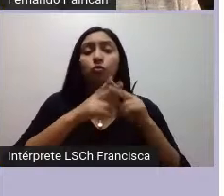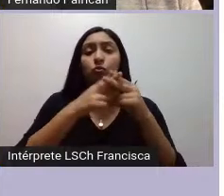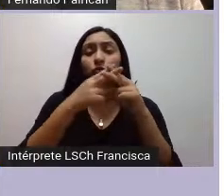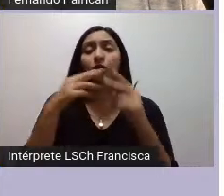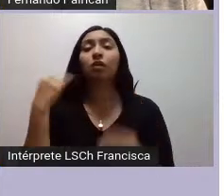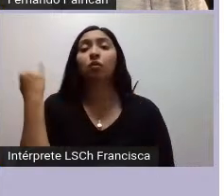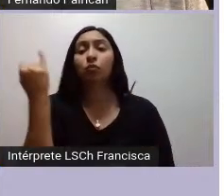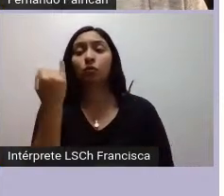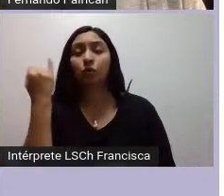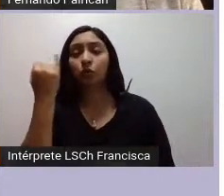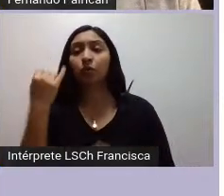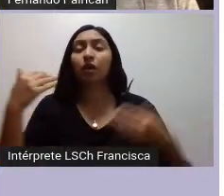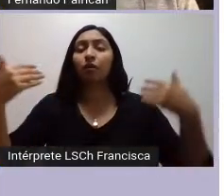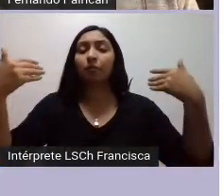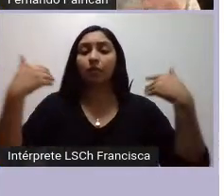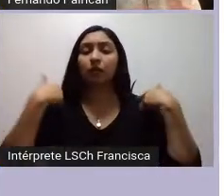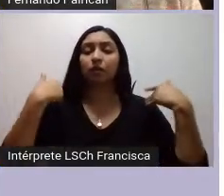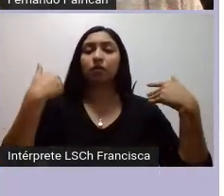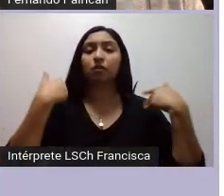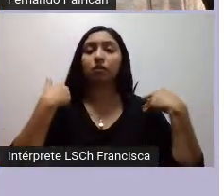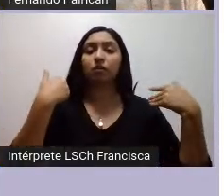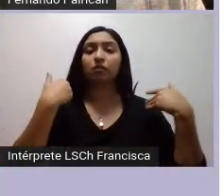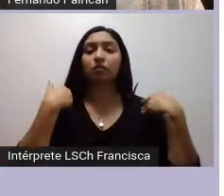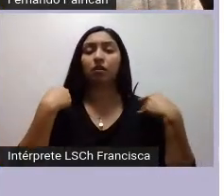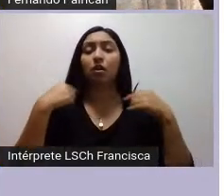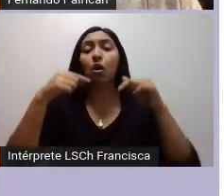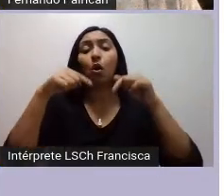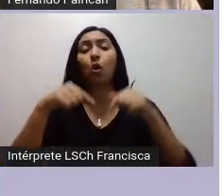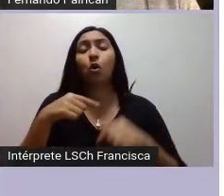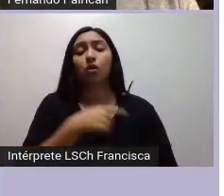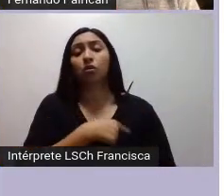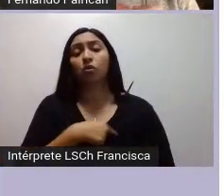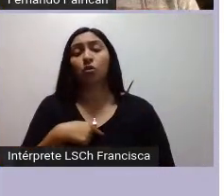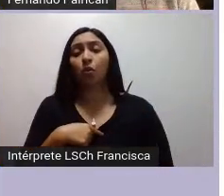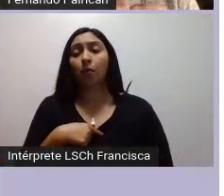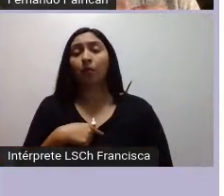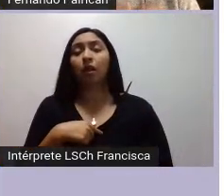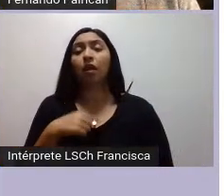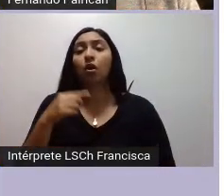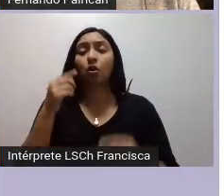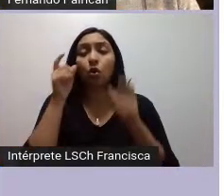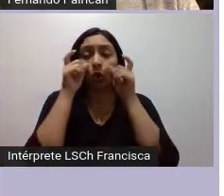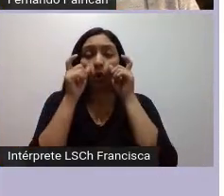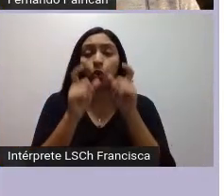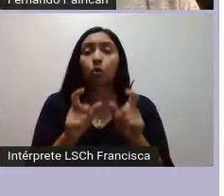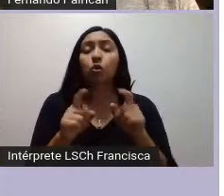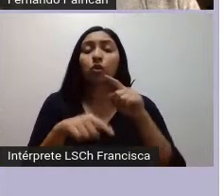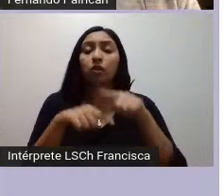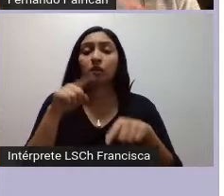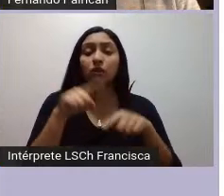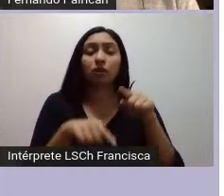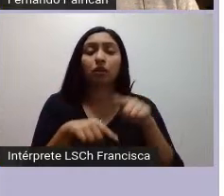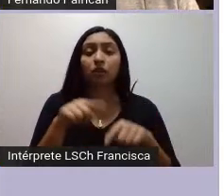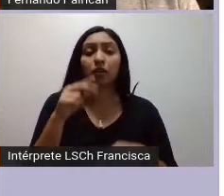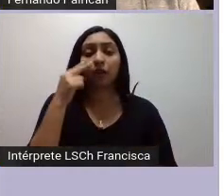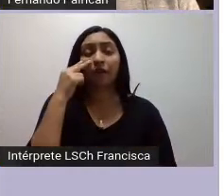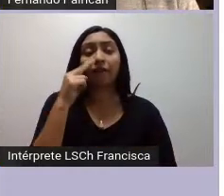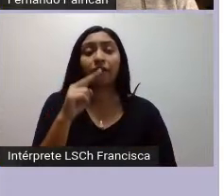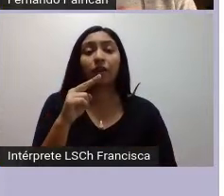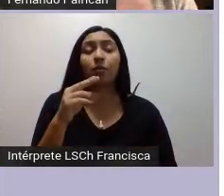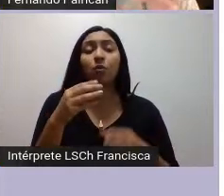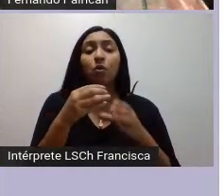si bien eso hoy día tiene un nombre que es el control territorial vemos que las organizaciones rupturistas a la